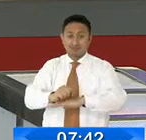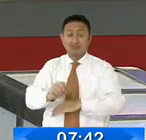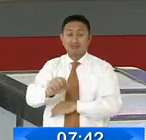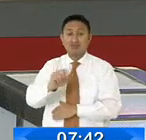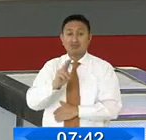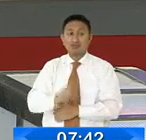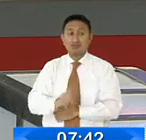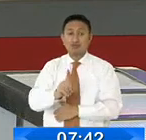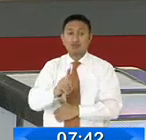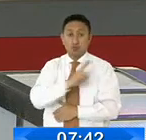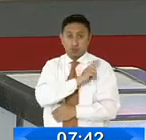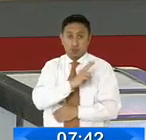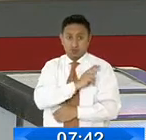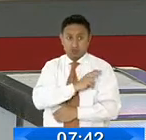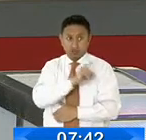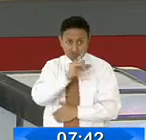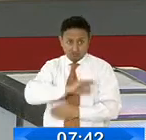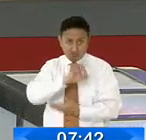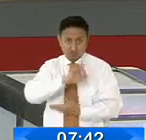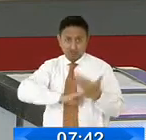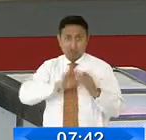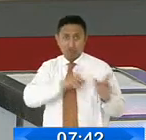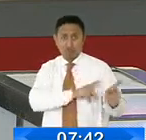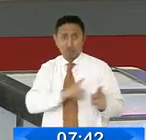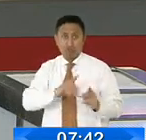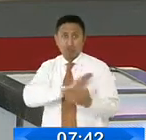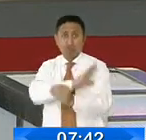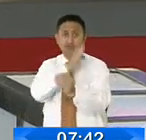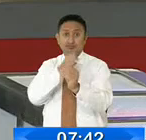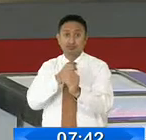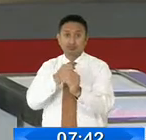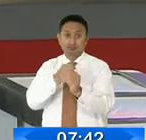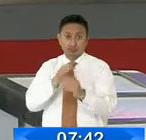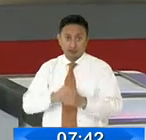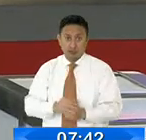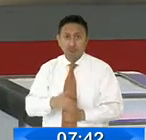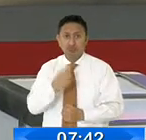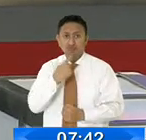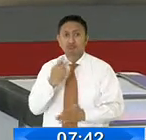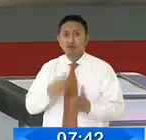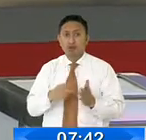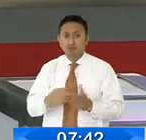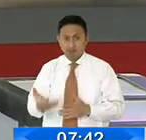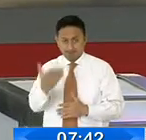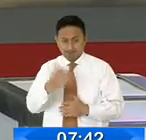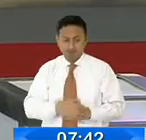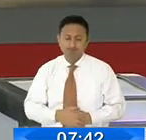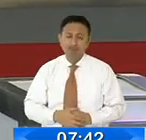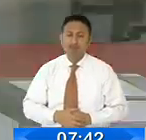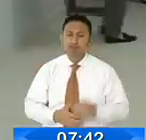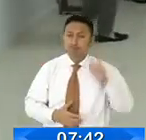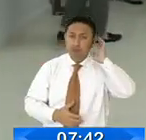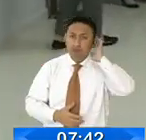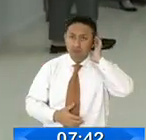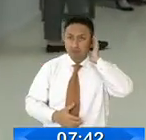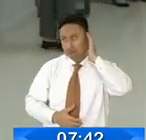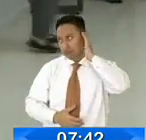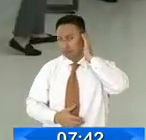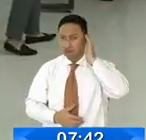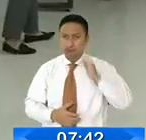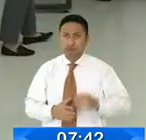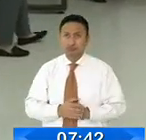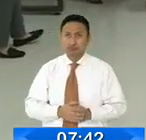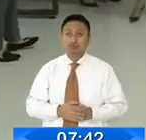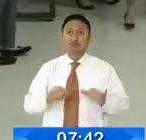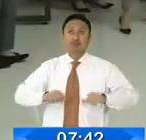universidades autorizadas para implementar el plan piloto de retorno a clases. ¿Qué dijo? ¿Qué sucedió? Le contamos. En un aula